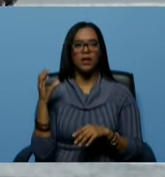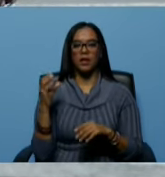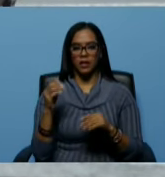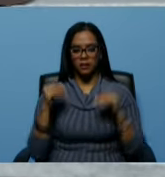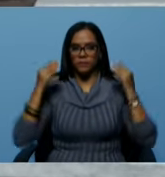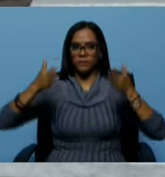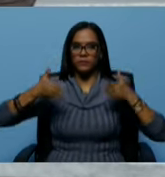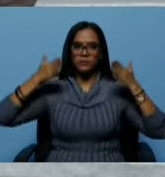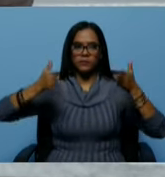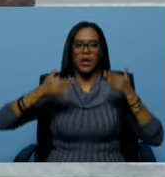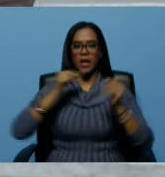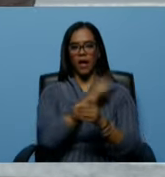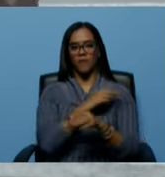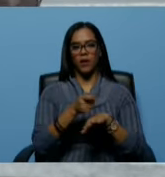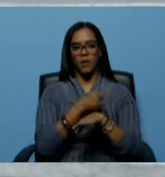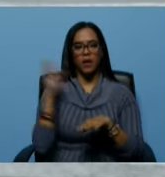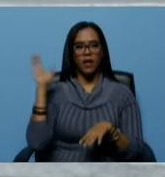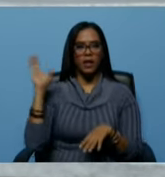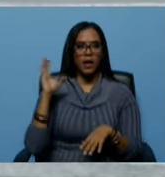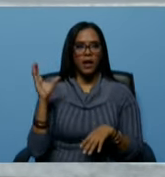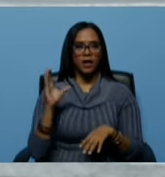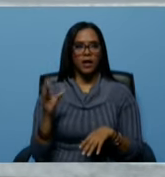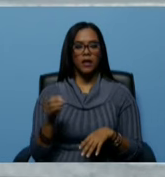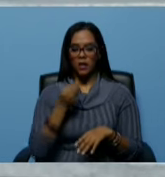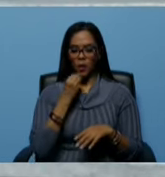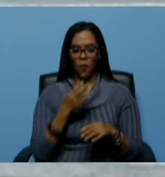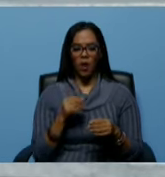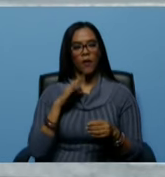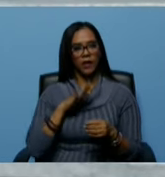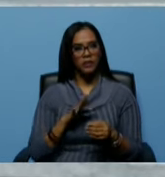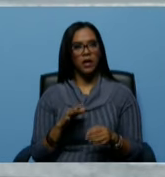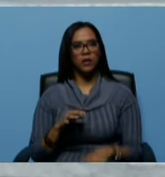es el jefe de gobierno de Caracas y bueno ha estado